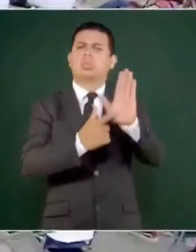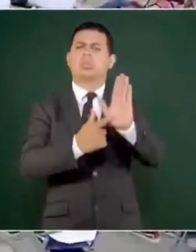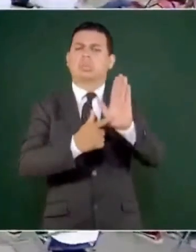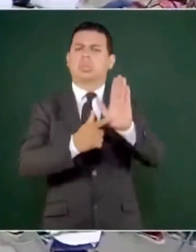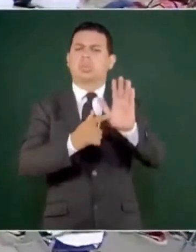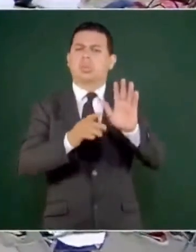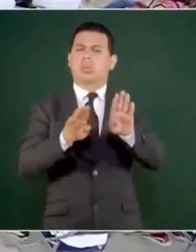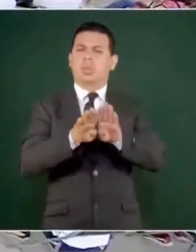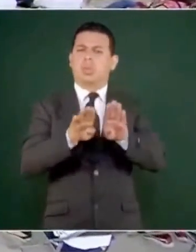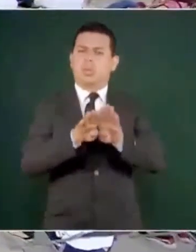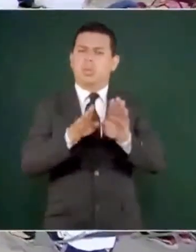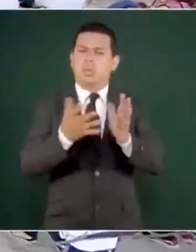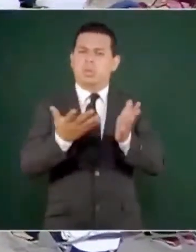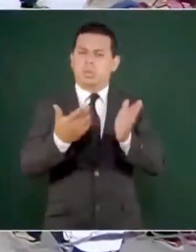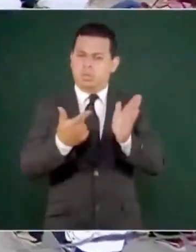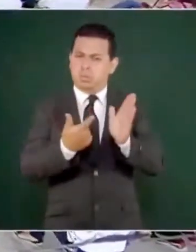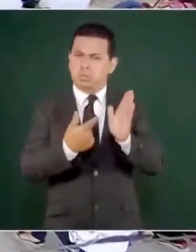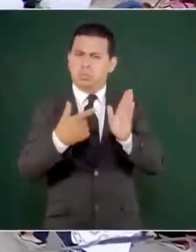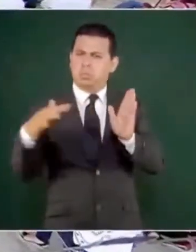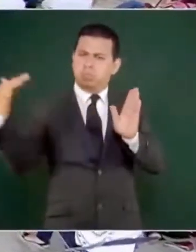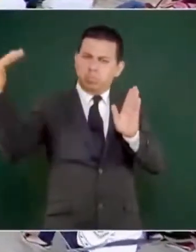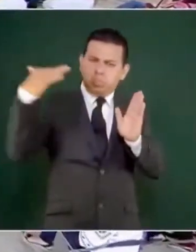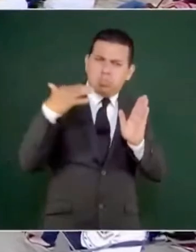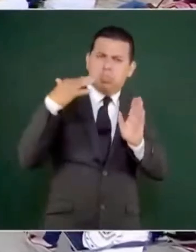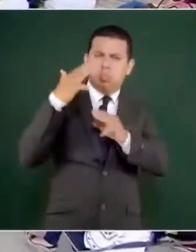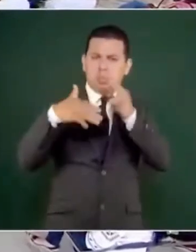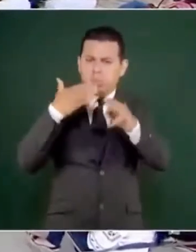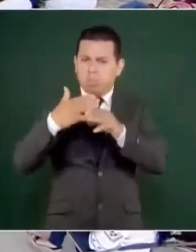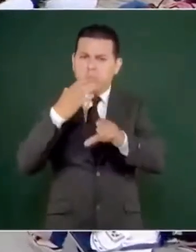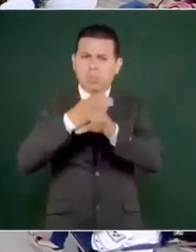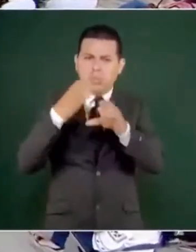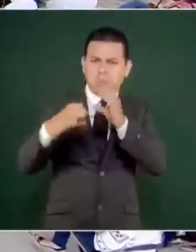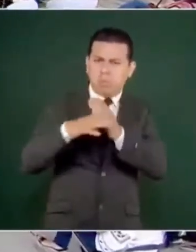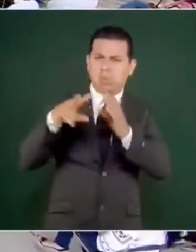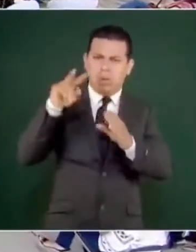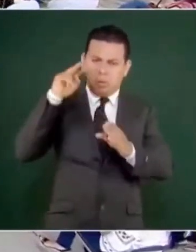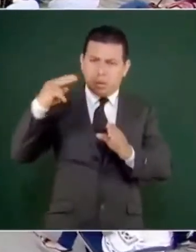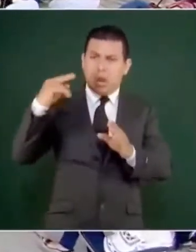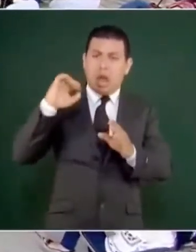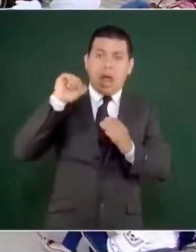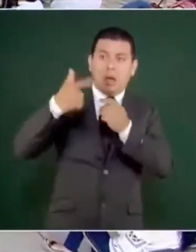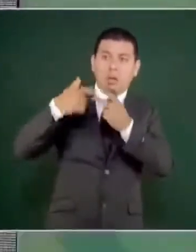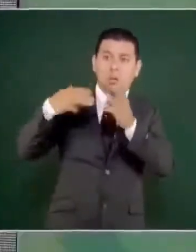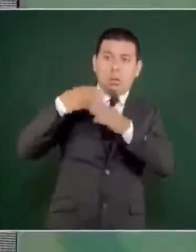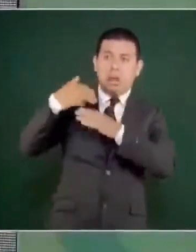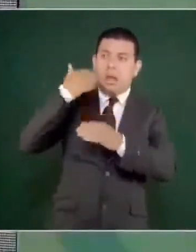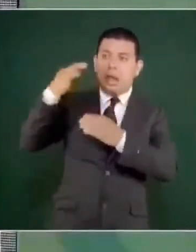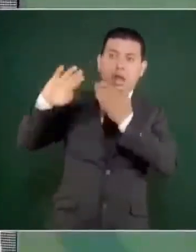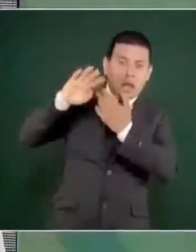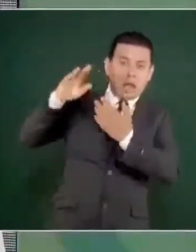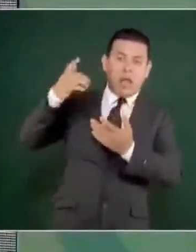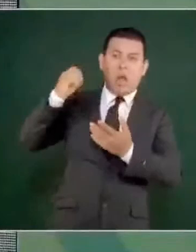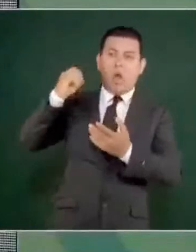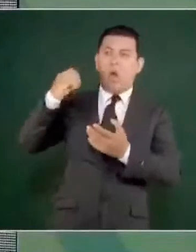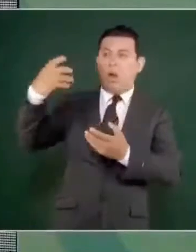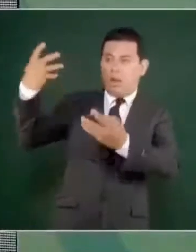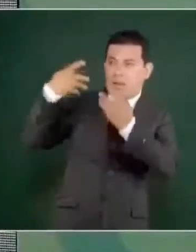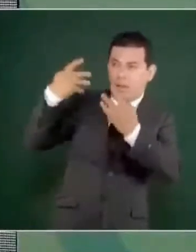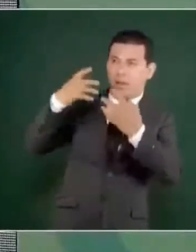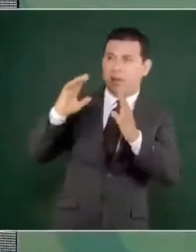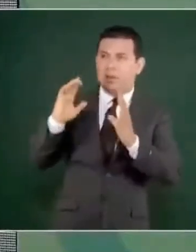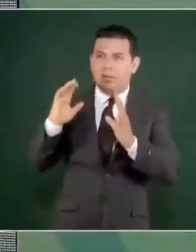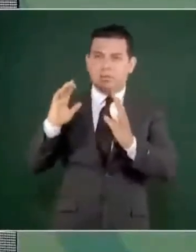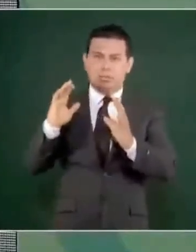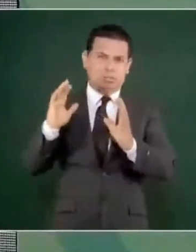El más premiado del mundo es el que vino aquí a calumniarme, un reverendo